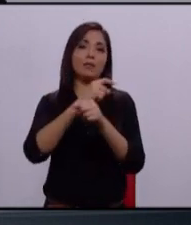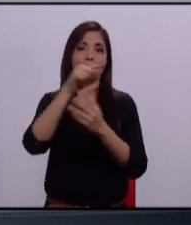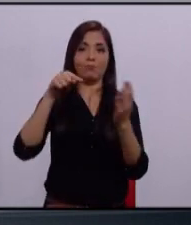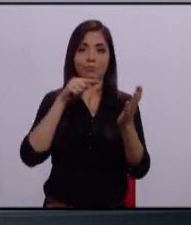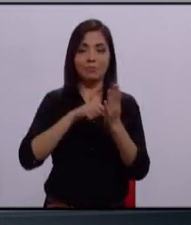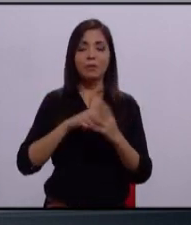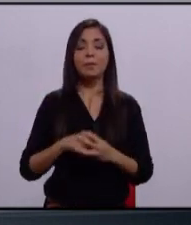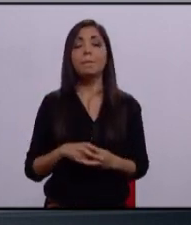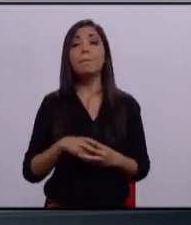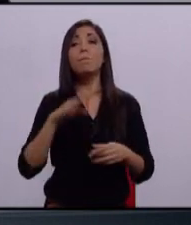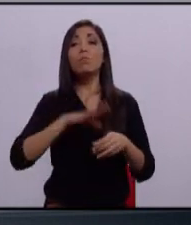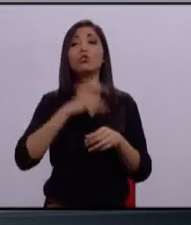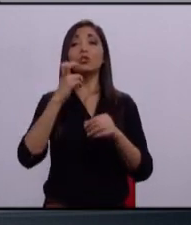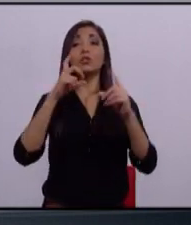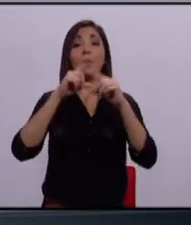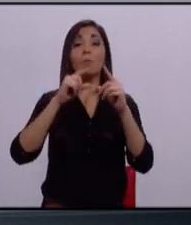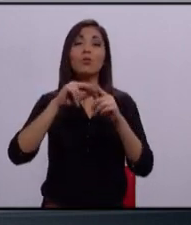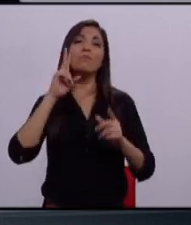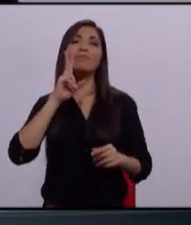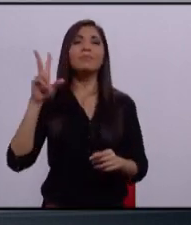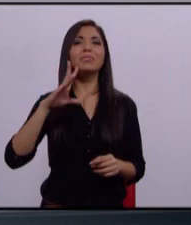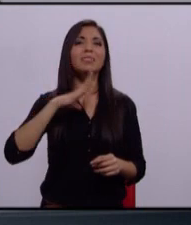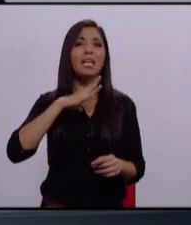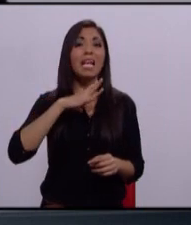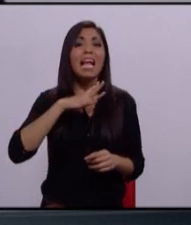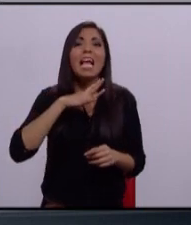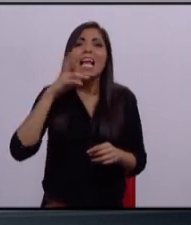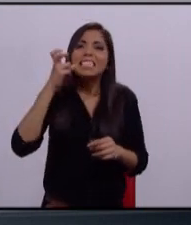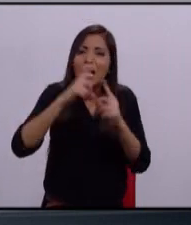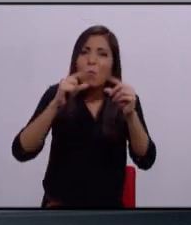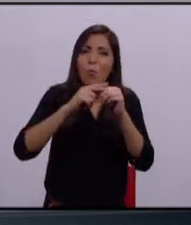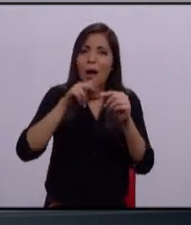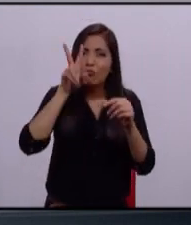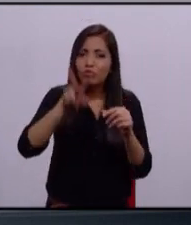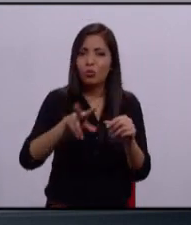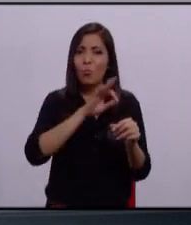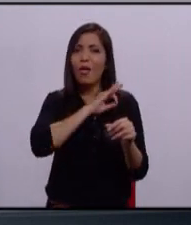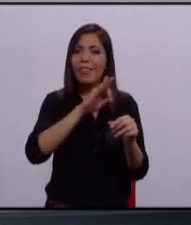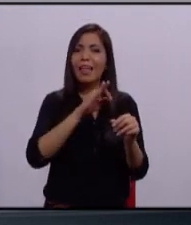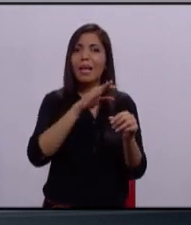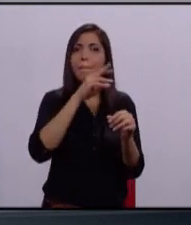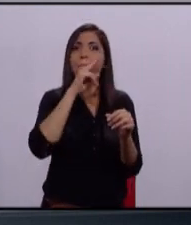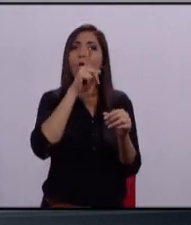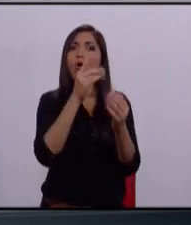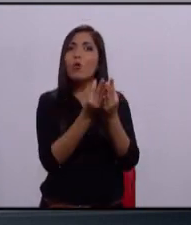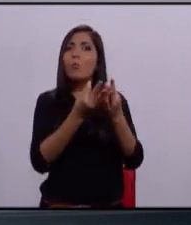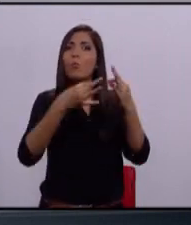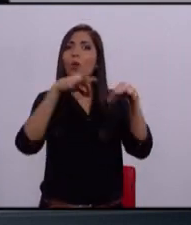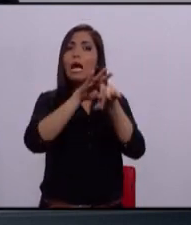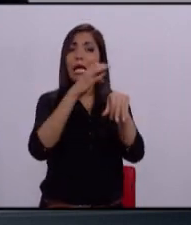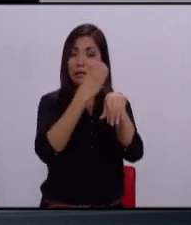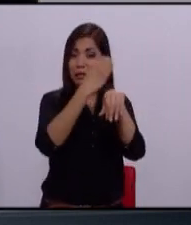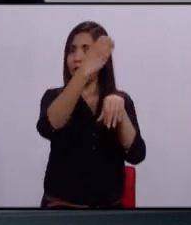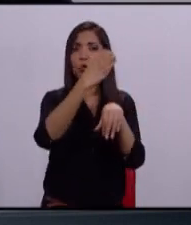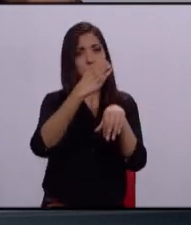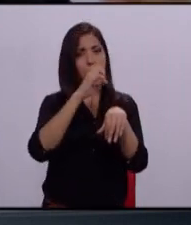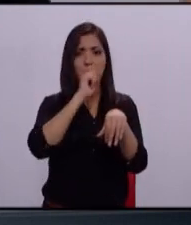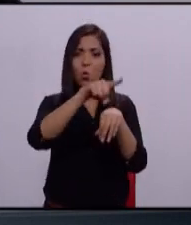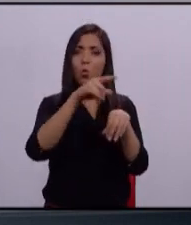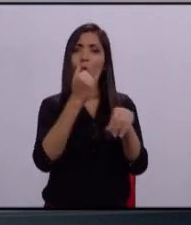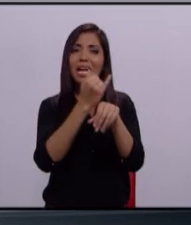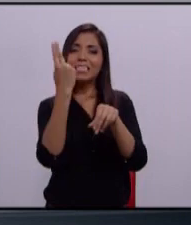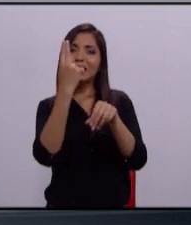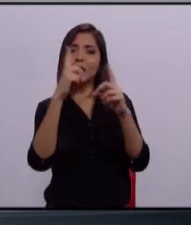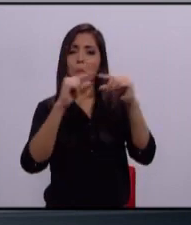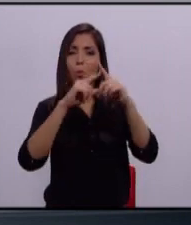Zapopan hace mucho tiempo que debió haber sido el municipio más importante, no nada más del Estado, sino del país. Sin embargo, estos gobiernos de